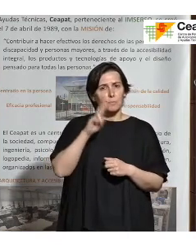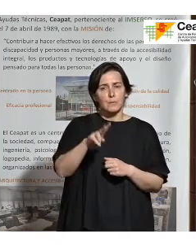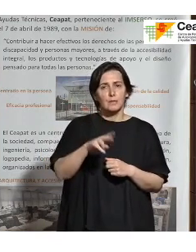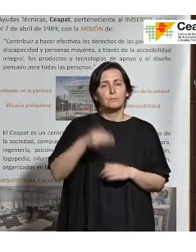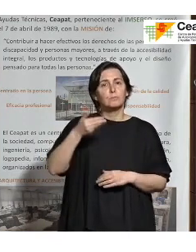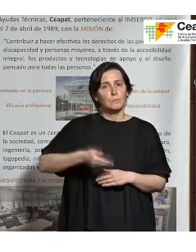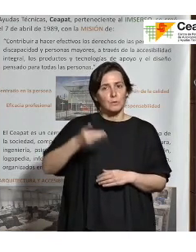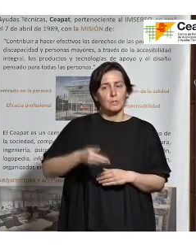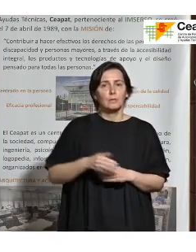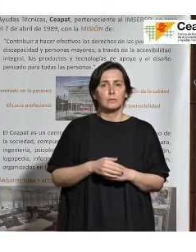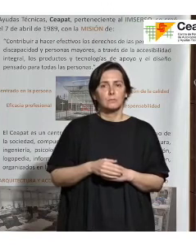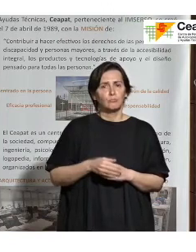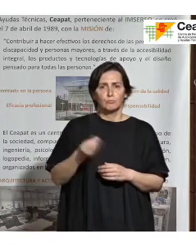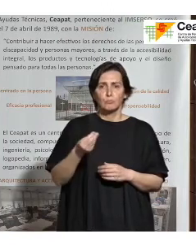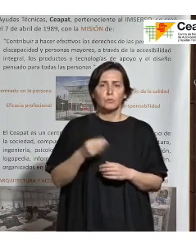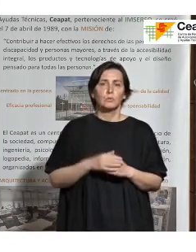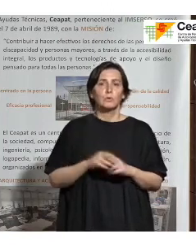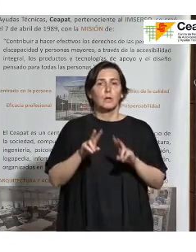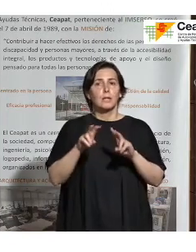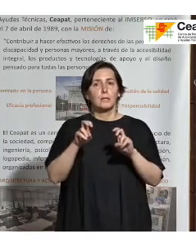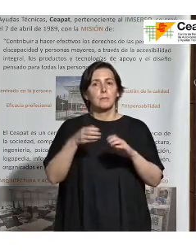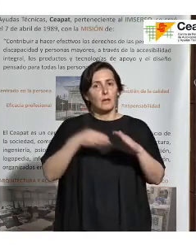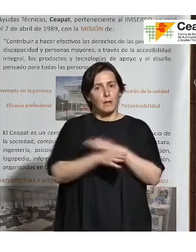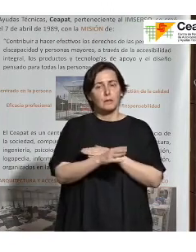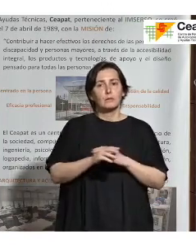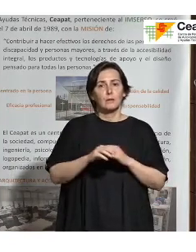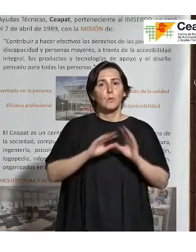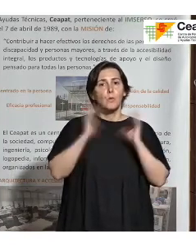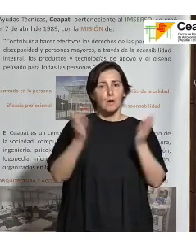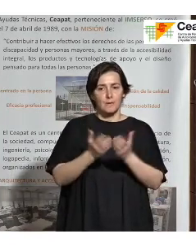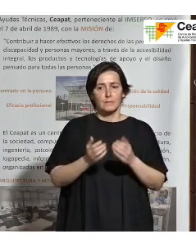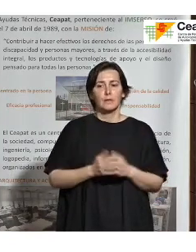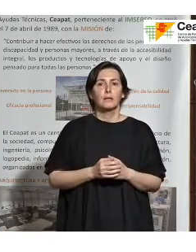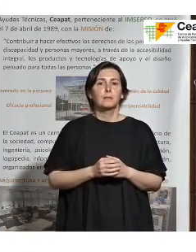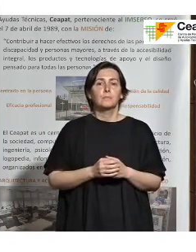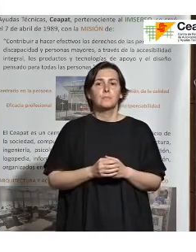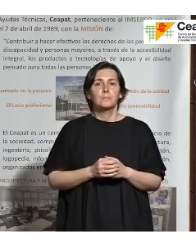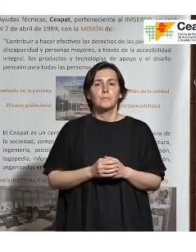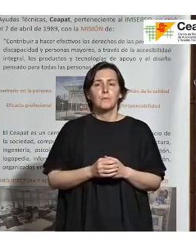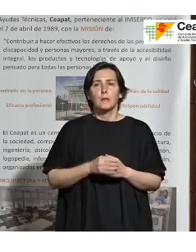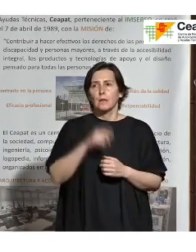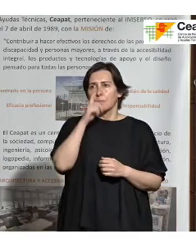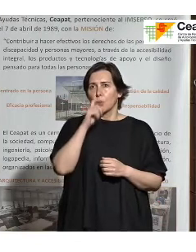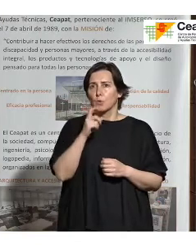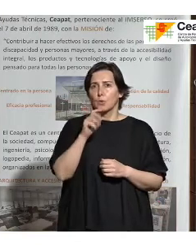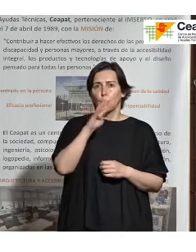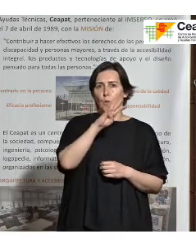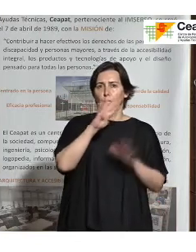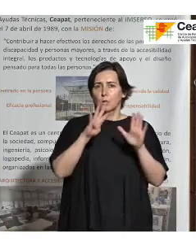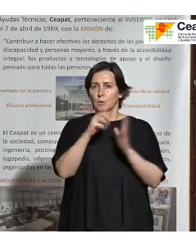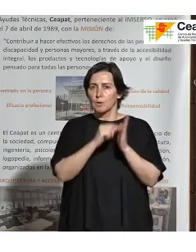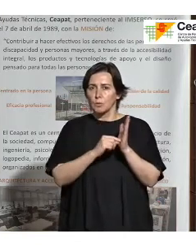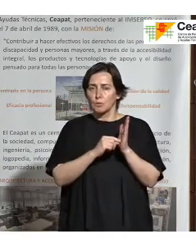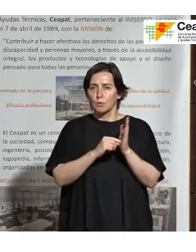importancia elevadísima a lo que es la accesibilidad universal. Es decir, hablábamos incluso, no recuerdo mal, de 49 puntos, estaban dando